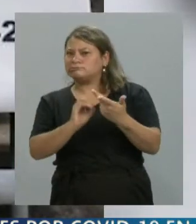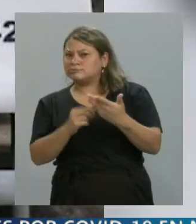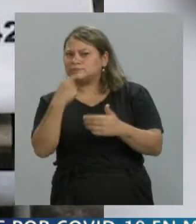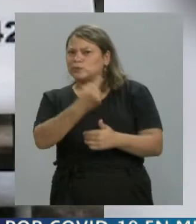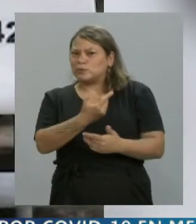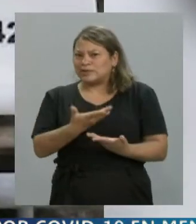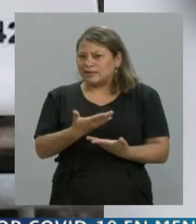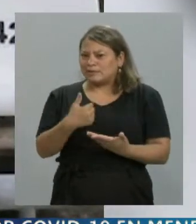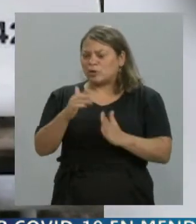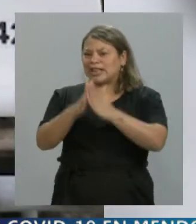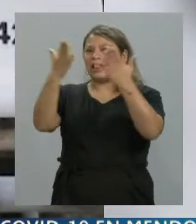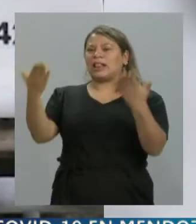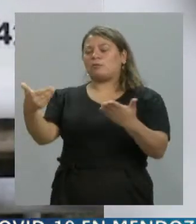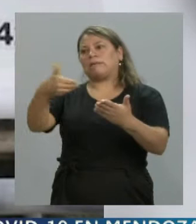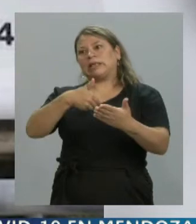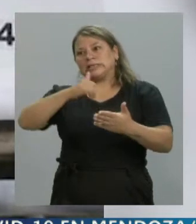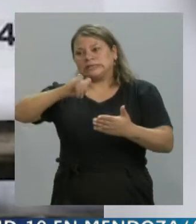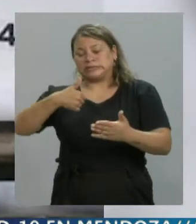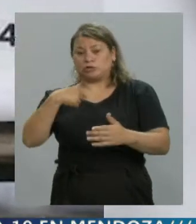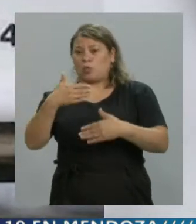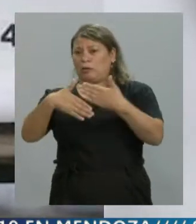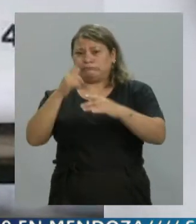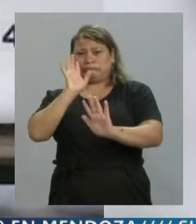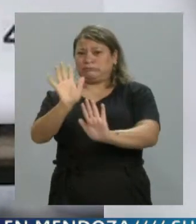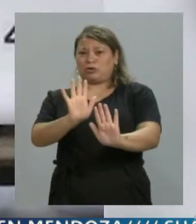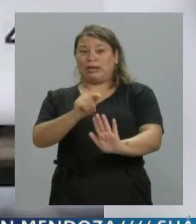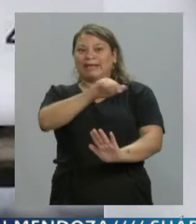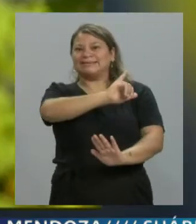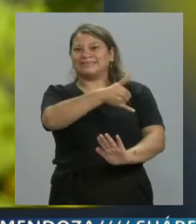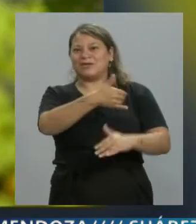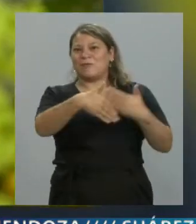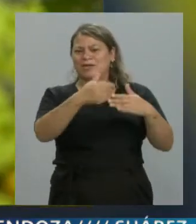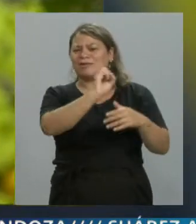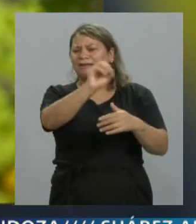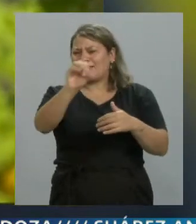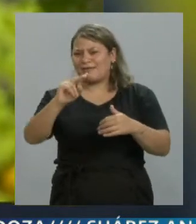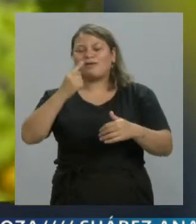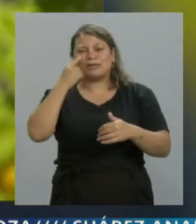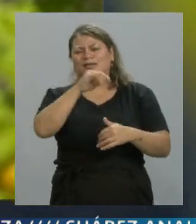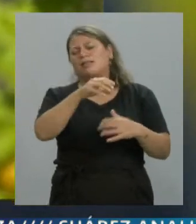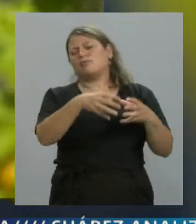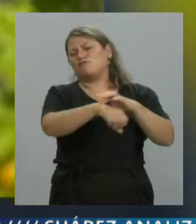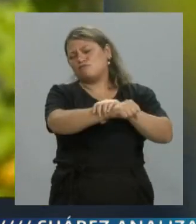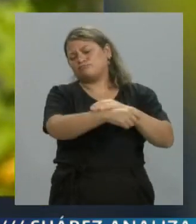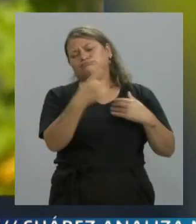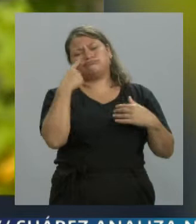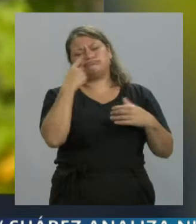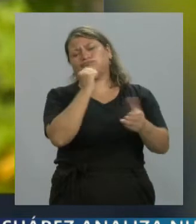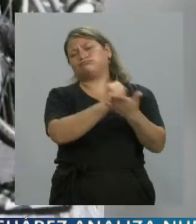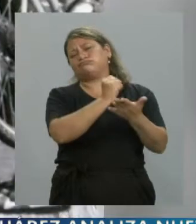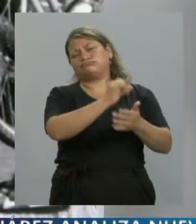porque en el diario me pedían y no los conocía, él sí, sabía mucho del fútbol, así que